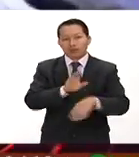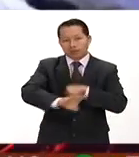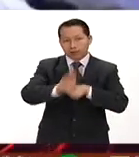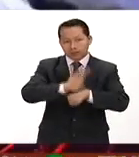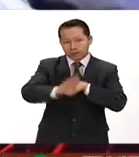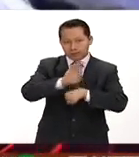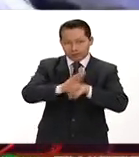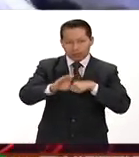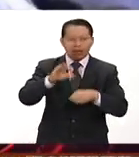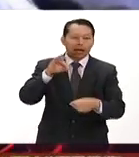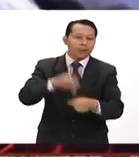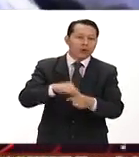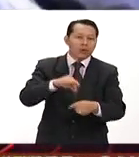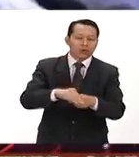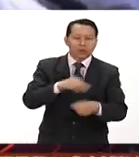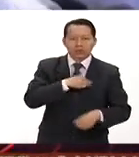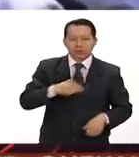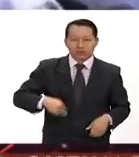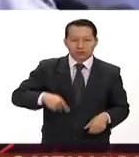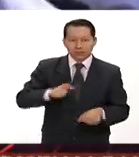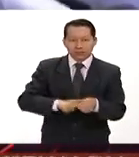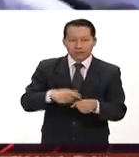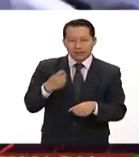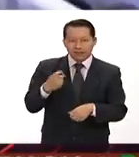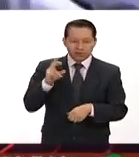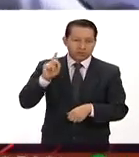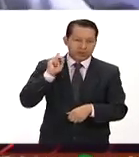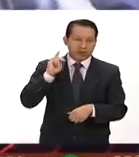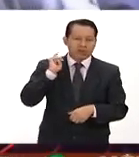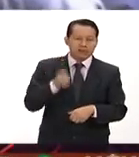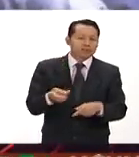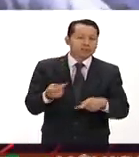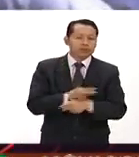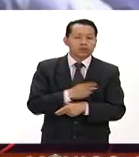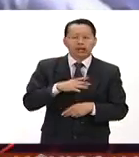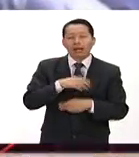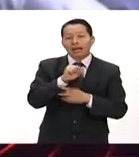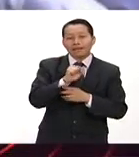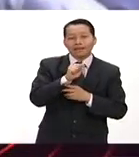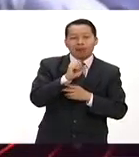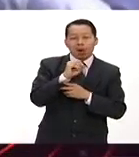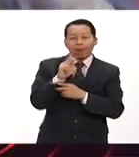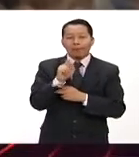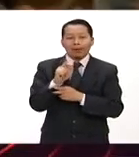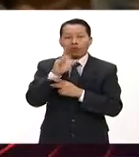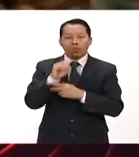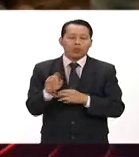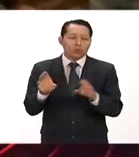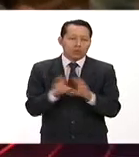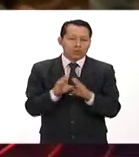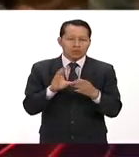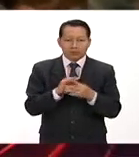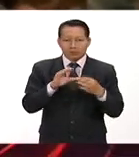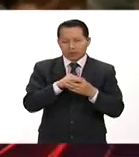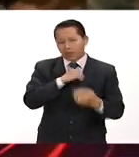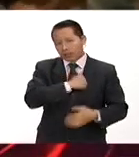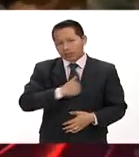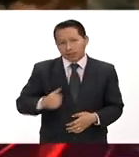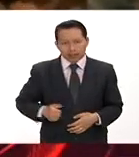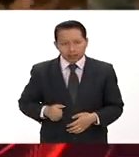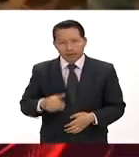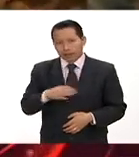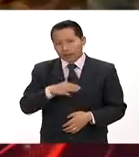elecciones municipales de este domingo la derrota más simbólica ocurrió en Sao Paulo histórico bastión de la izquierda donde el alcalde